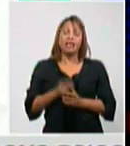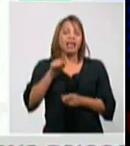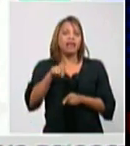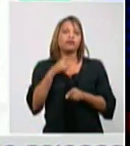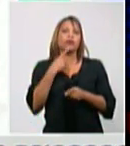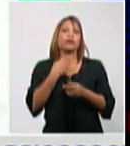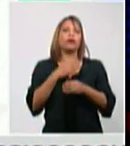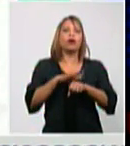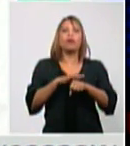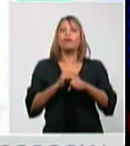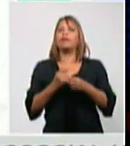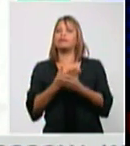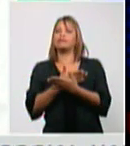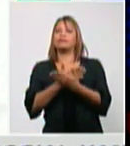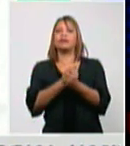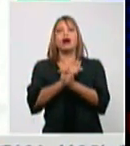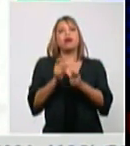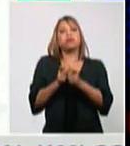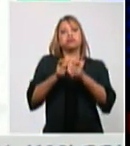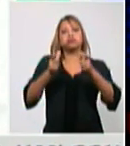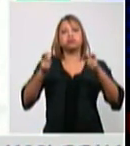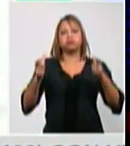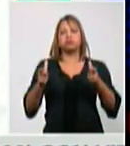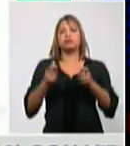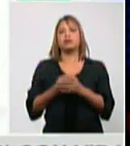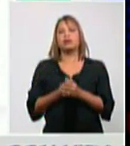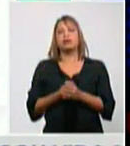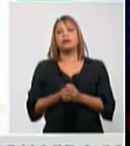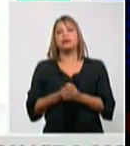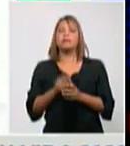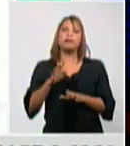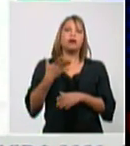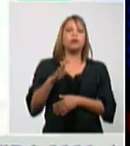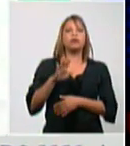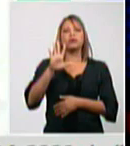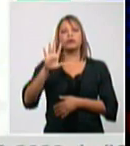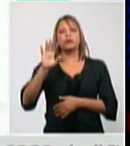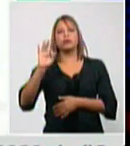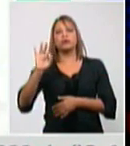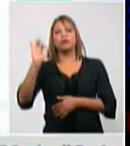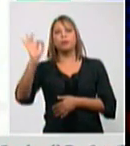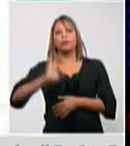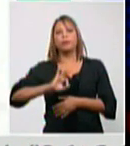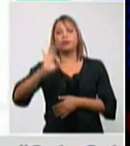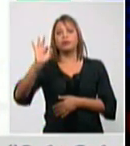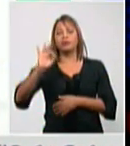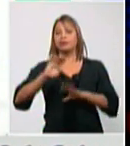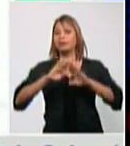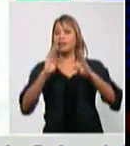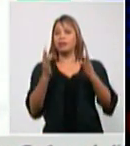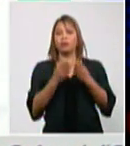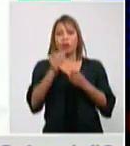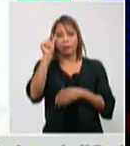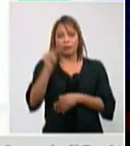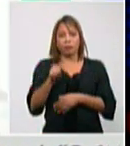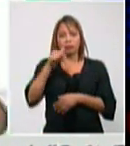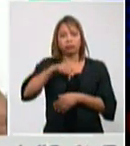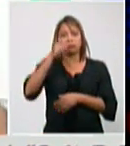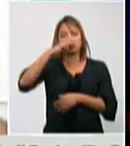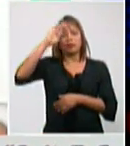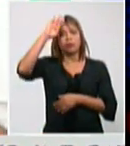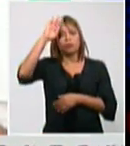hay que decir que aproximadamente el 58% de los casos autóctonos están relacionados